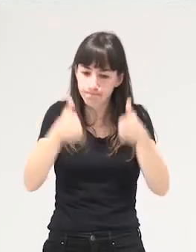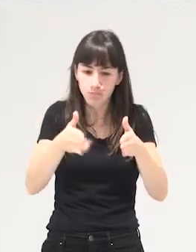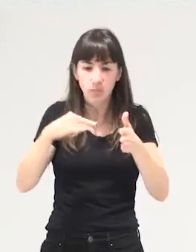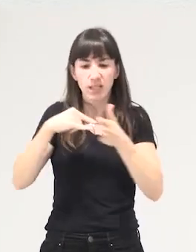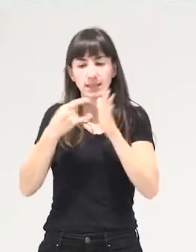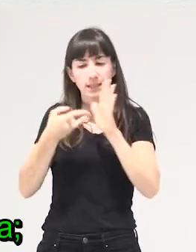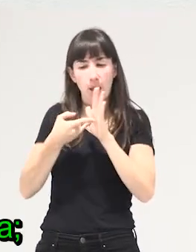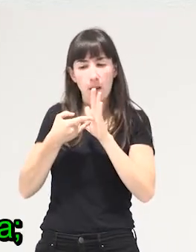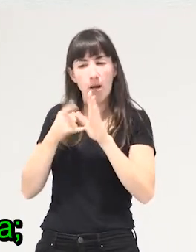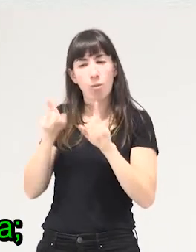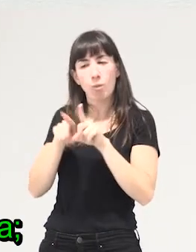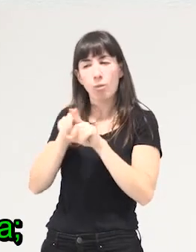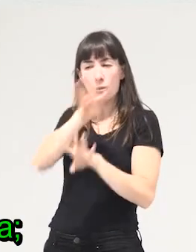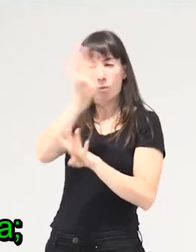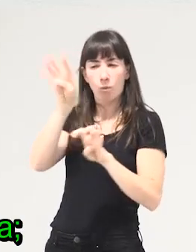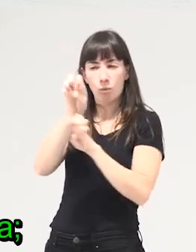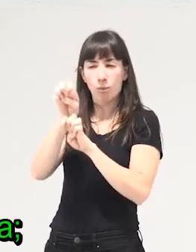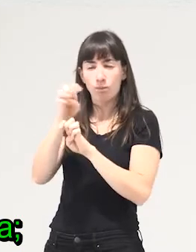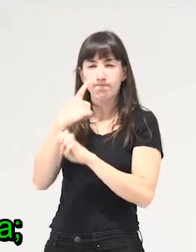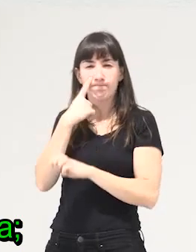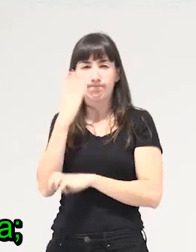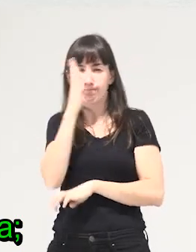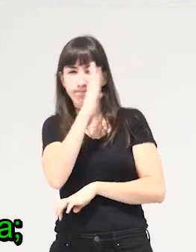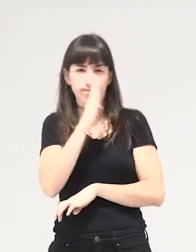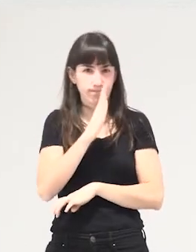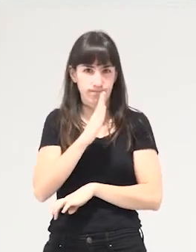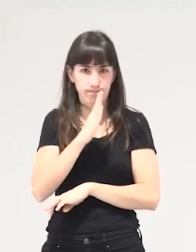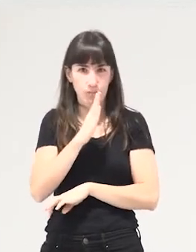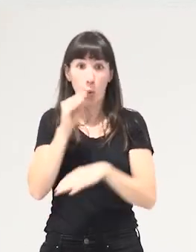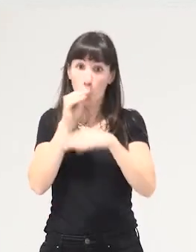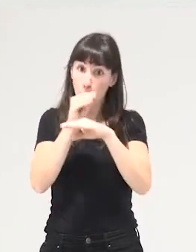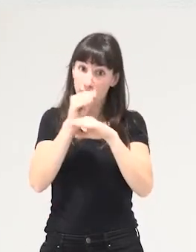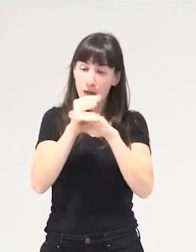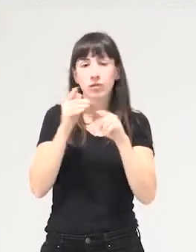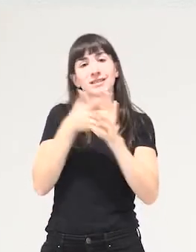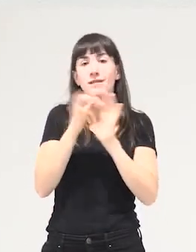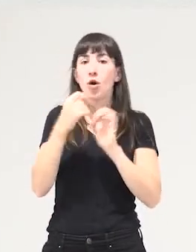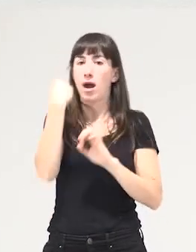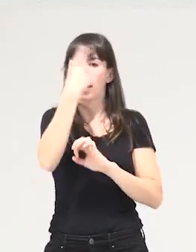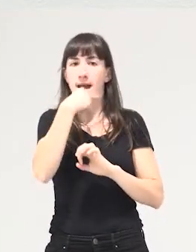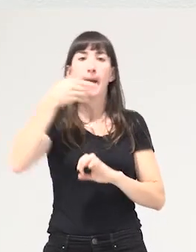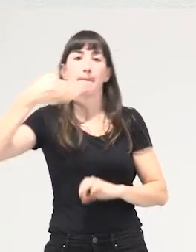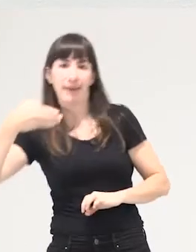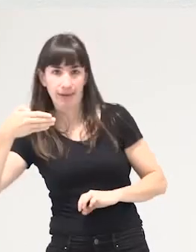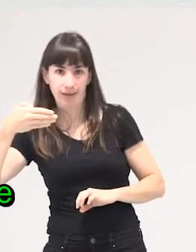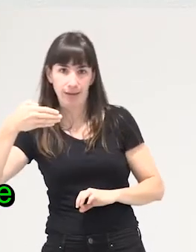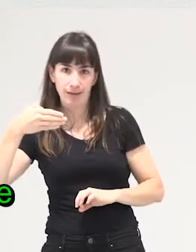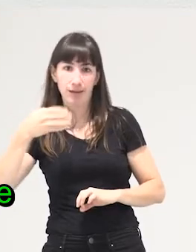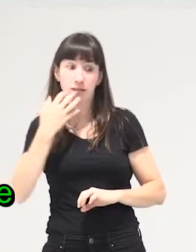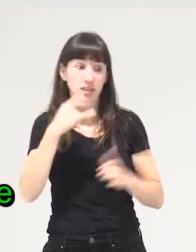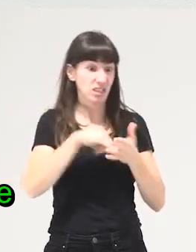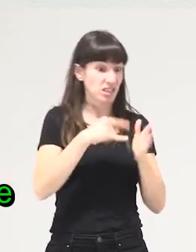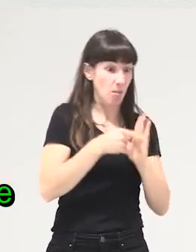su cara oculta que era lo que decíamos los cuidados son la cara B del sistema todo lo que el sistema no quiere lo deriva entre